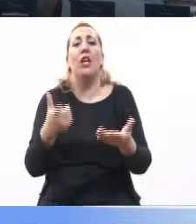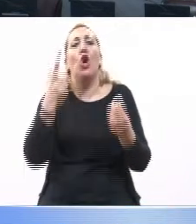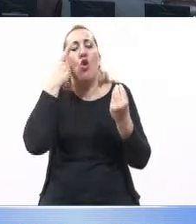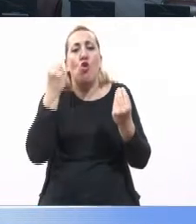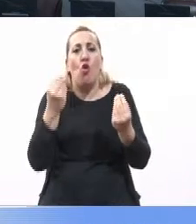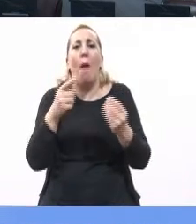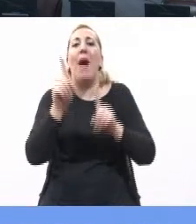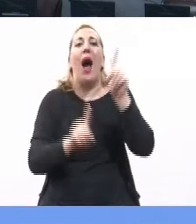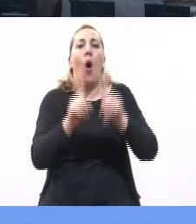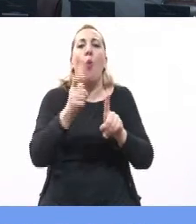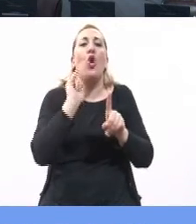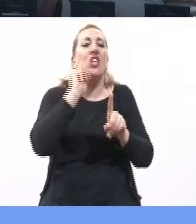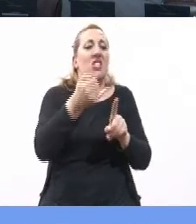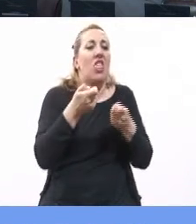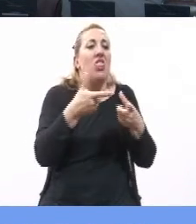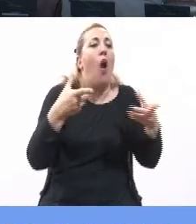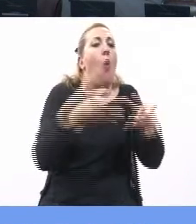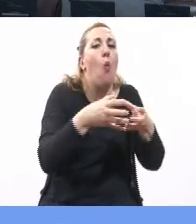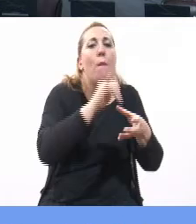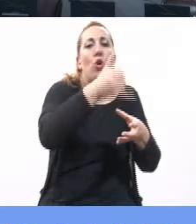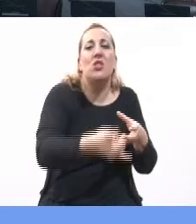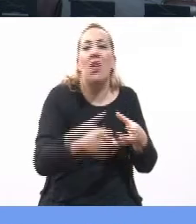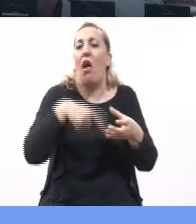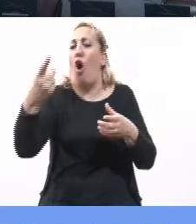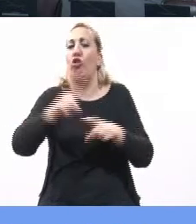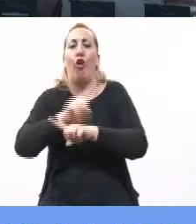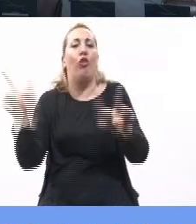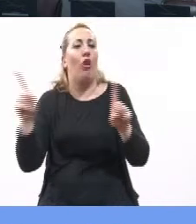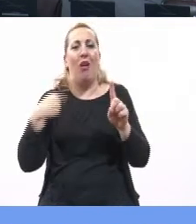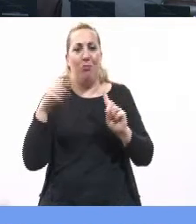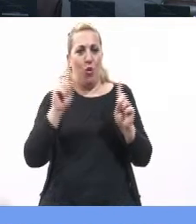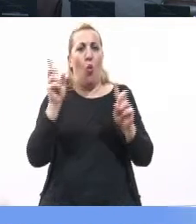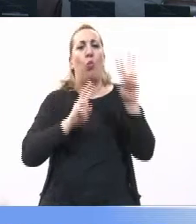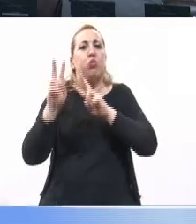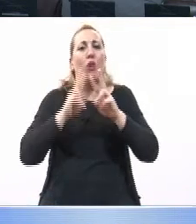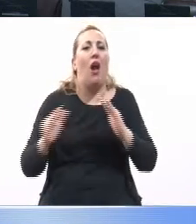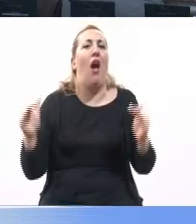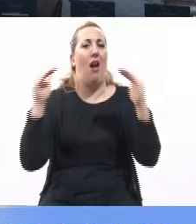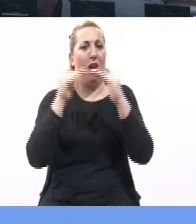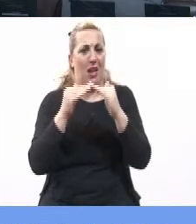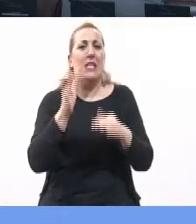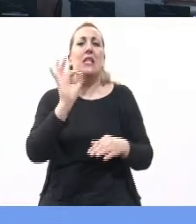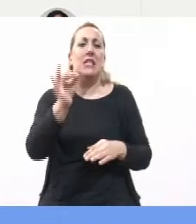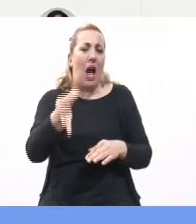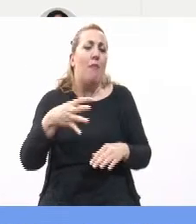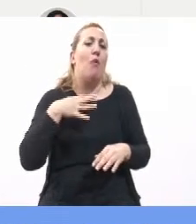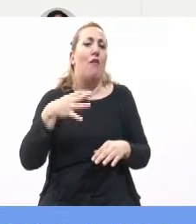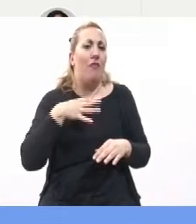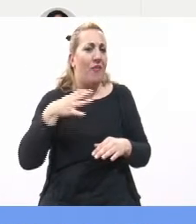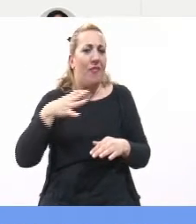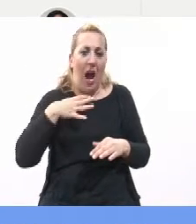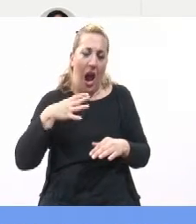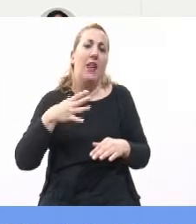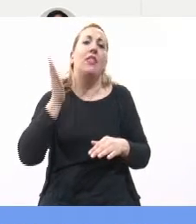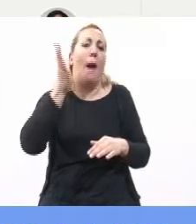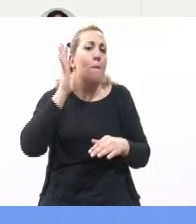privilegiada. Y esto no es lo que estamos buscando. Entonces, sabemos que nos falta mucho para achicar todavía la brecha